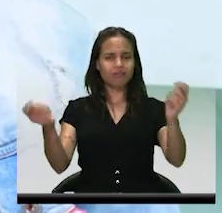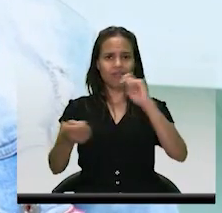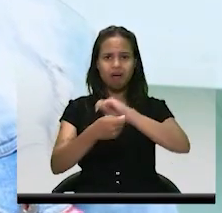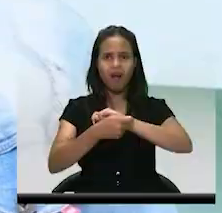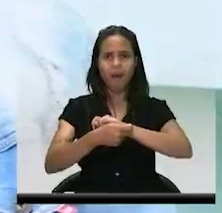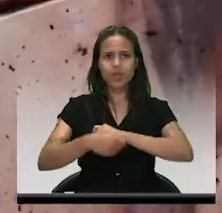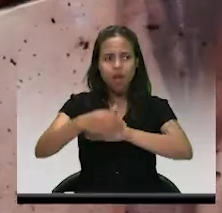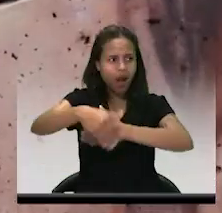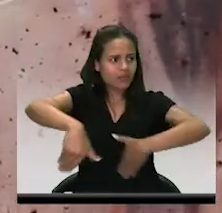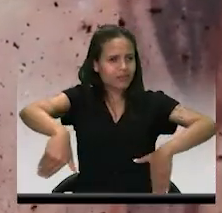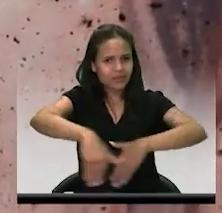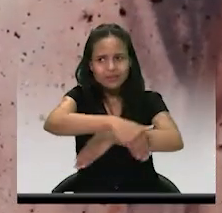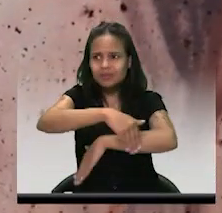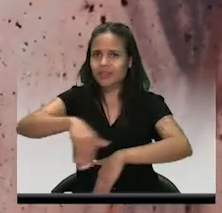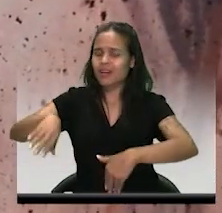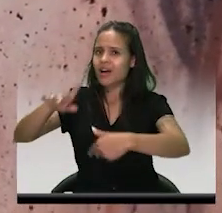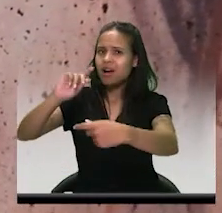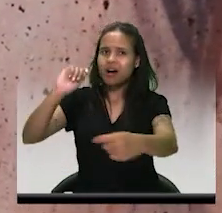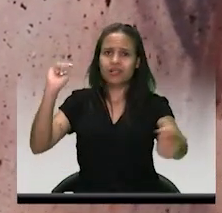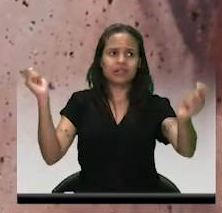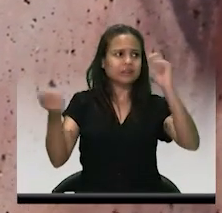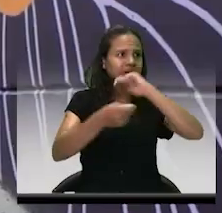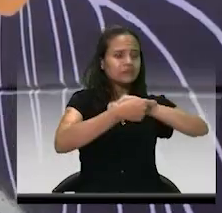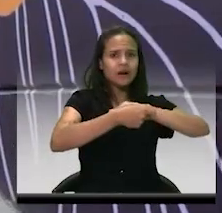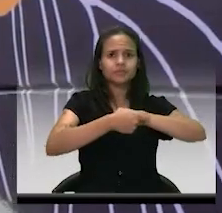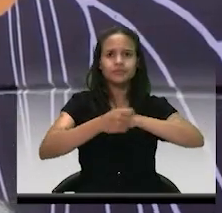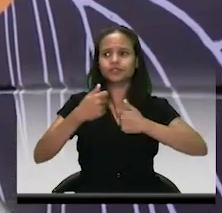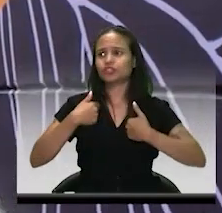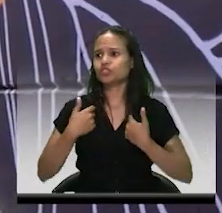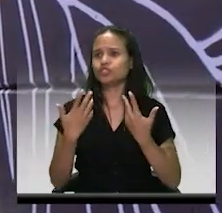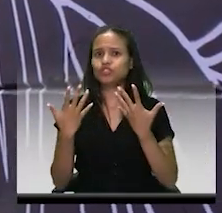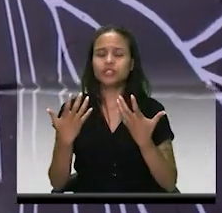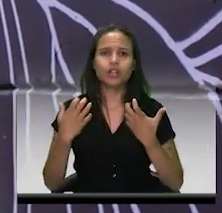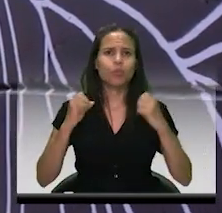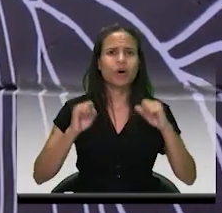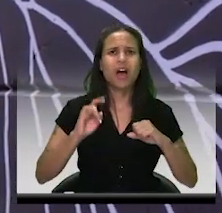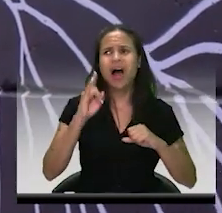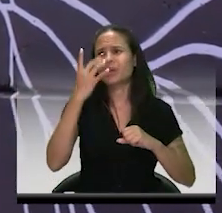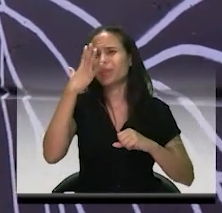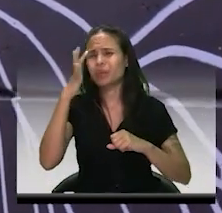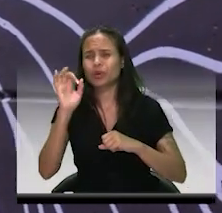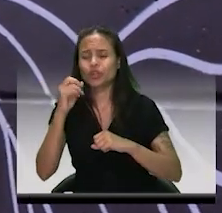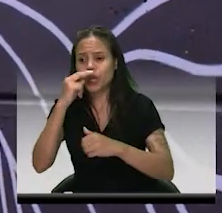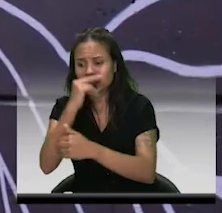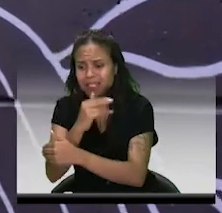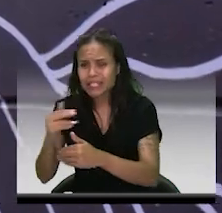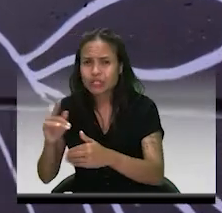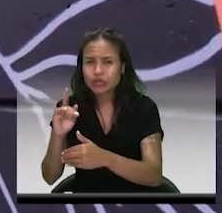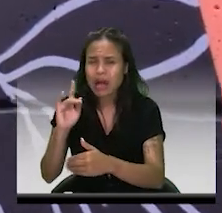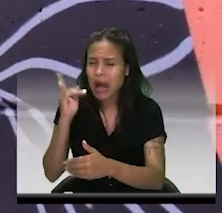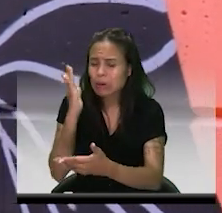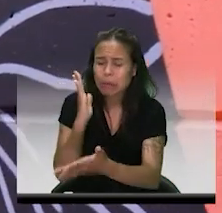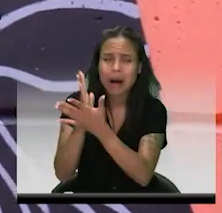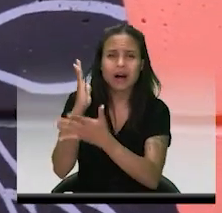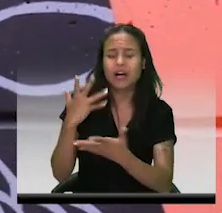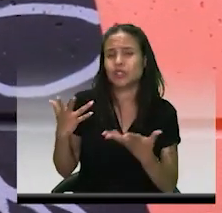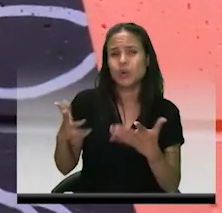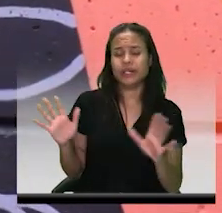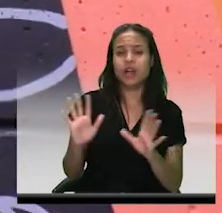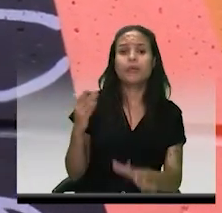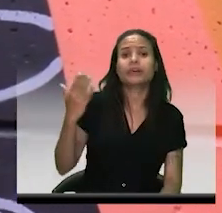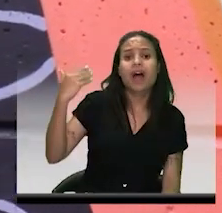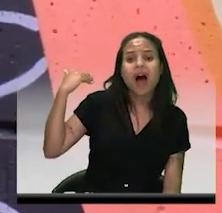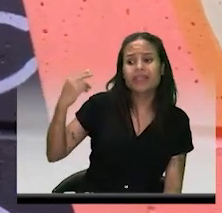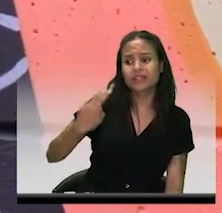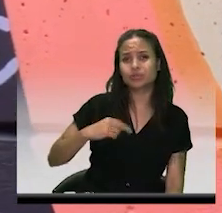cuadra, la posibilidad de no tener accidentes, digamos, con los niños, porque al principio teníamos mucho